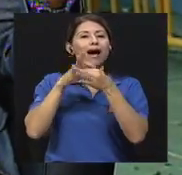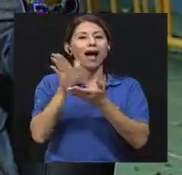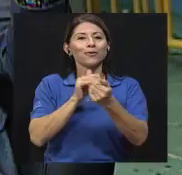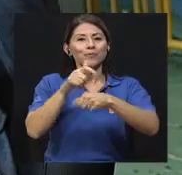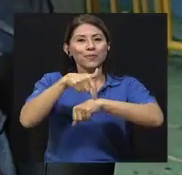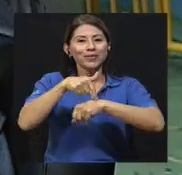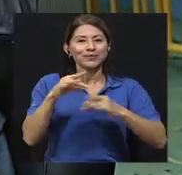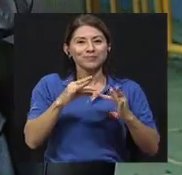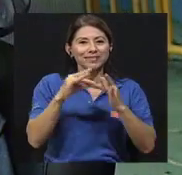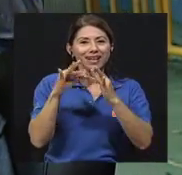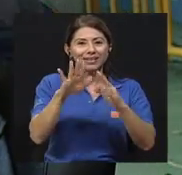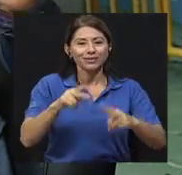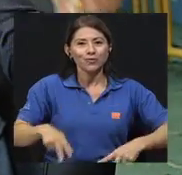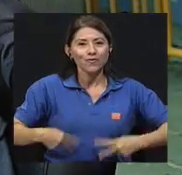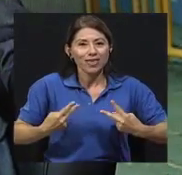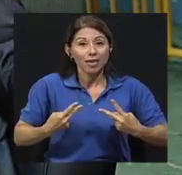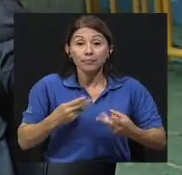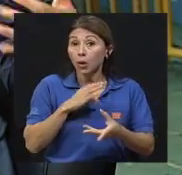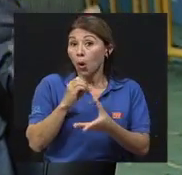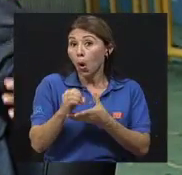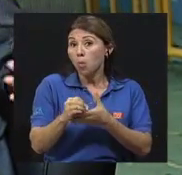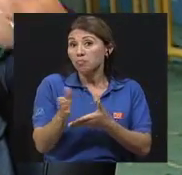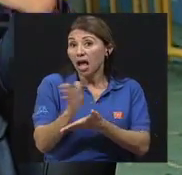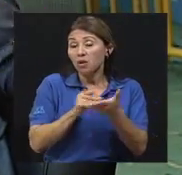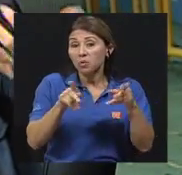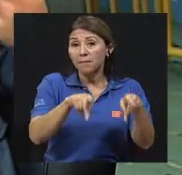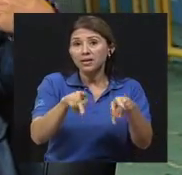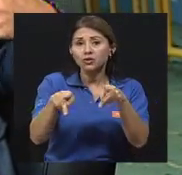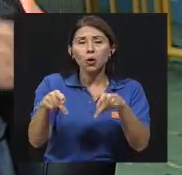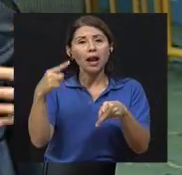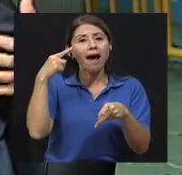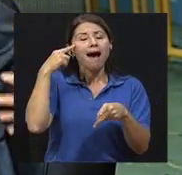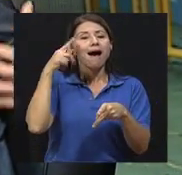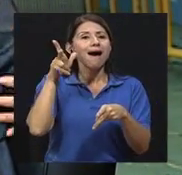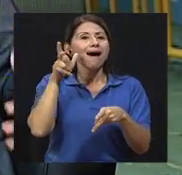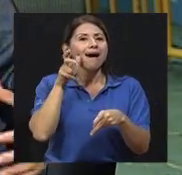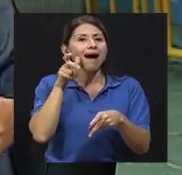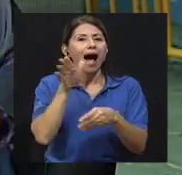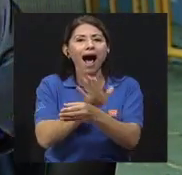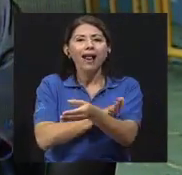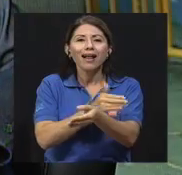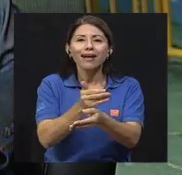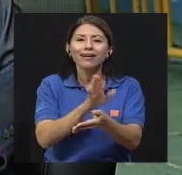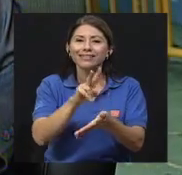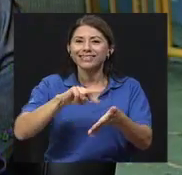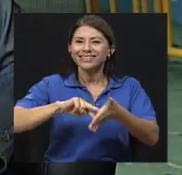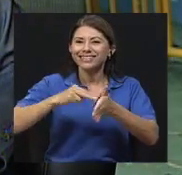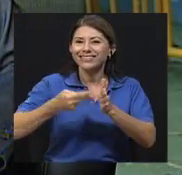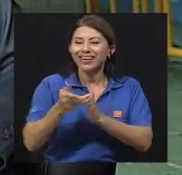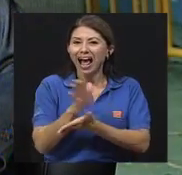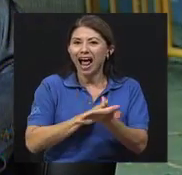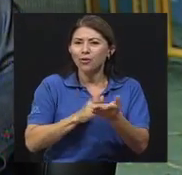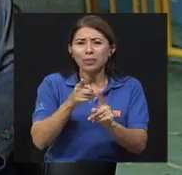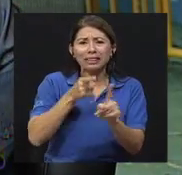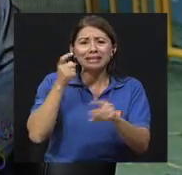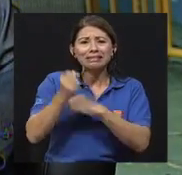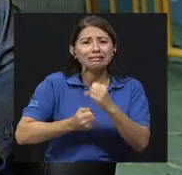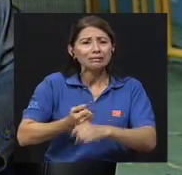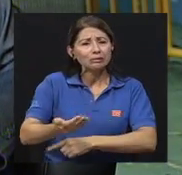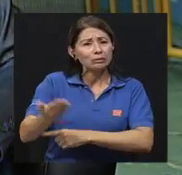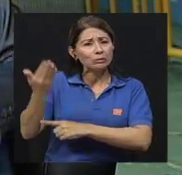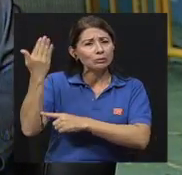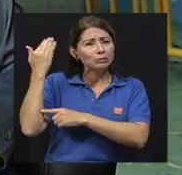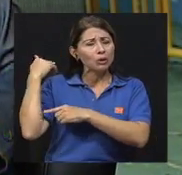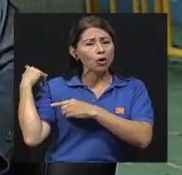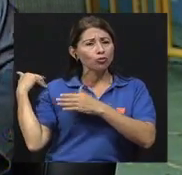momento especial de su vida o alguna persona que estuvo y que significa para esta persona, ¿verdad? La música ha estado desde tiempos muy